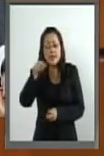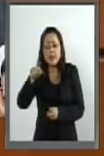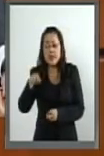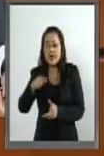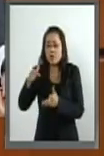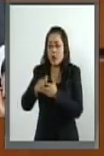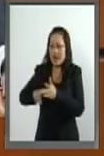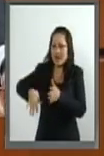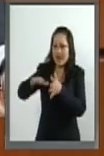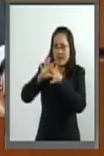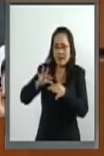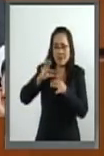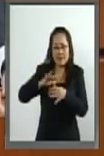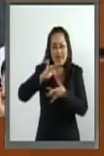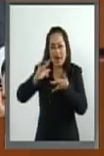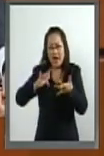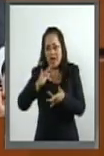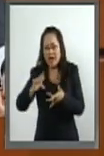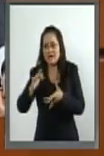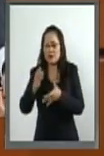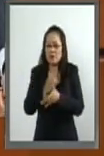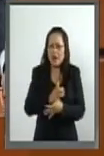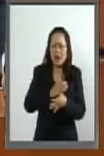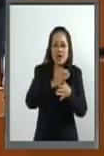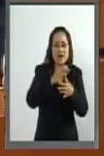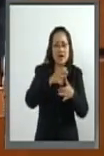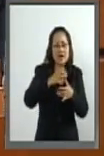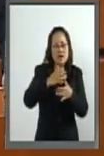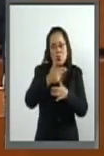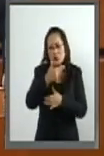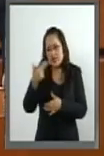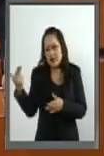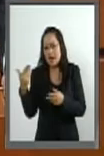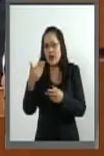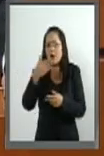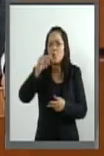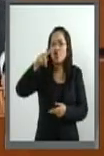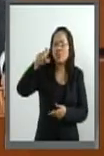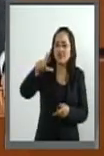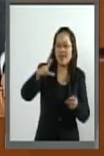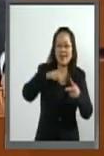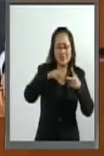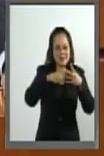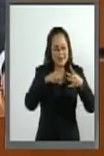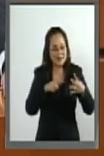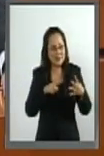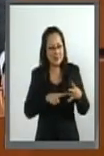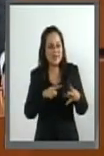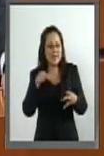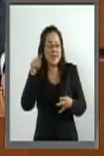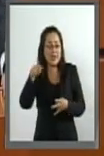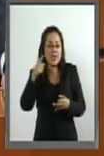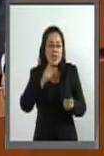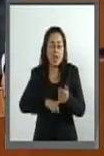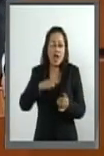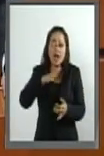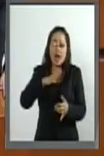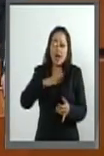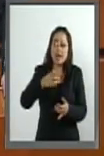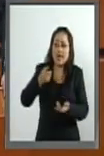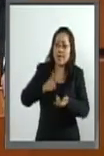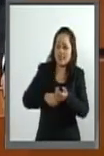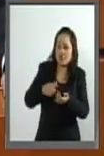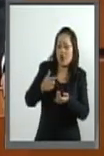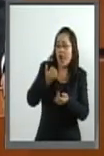mencionado, antros, discotecas, bares, moteles, hoteles, donde se expendan o ingieran bebidas